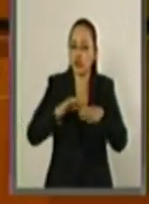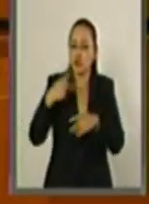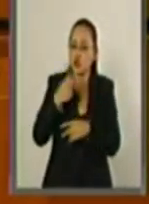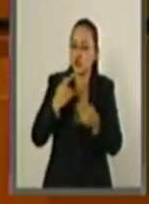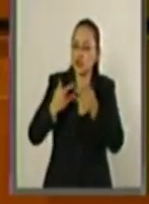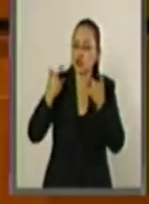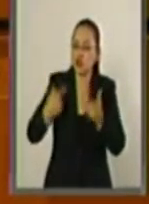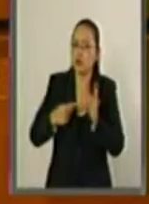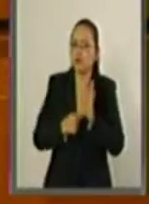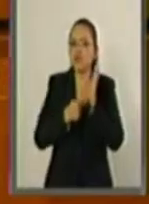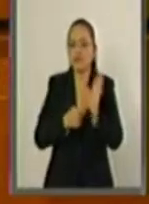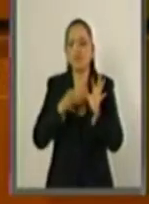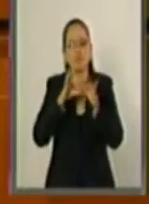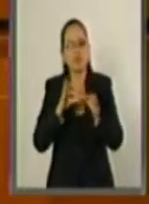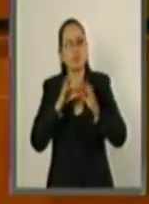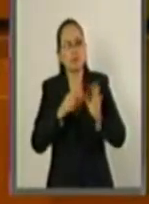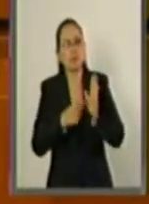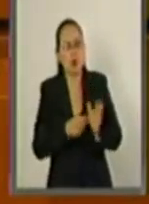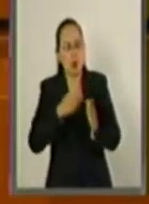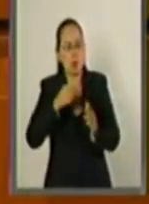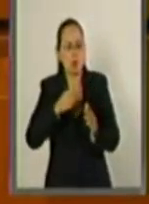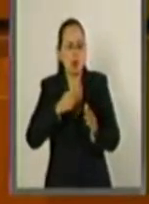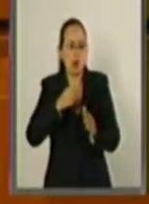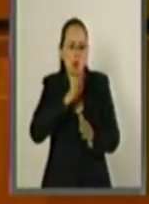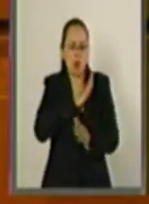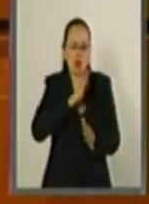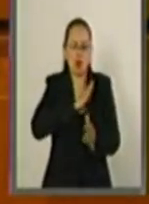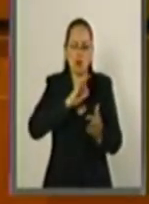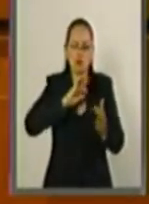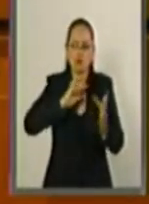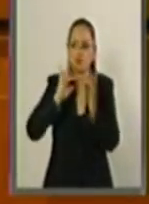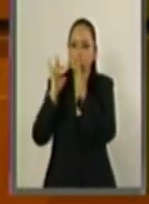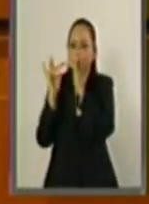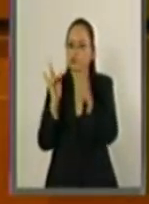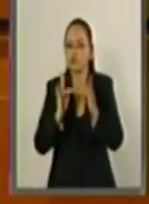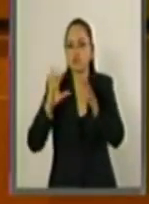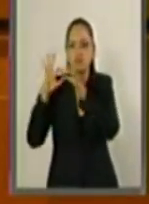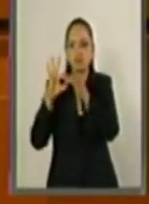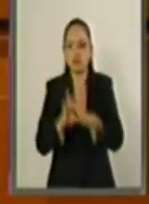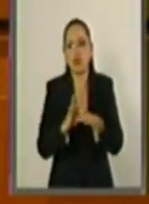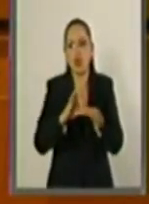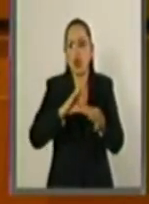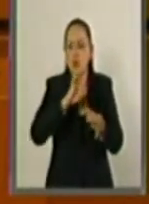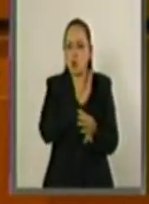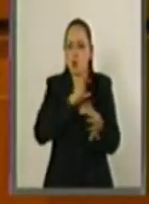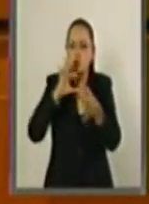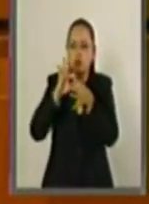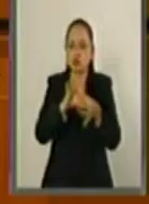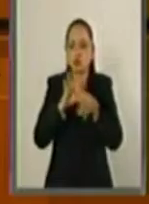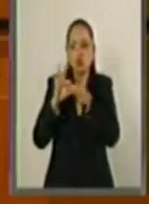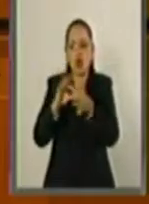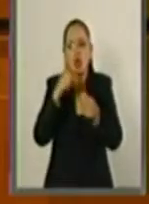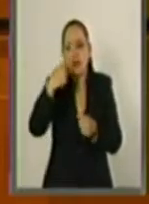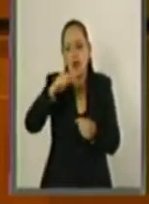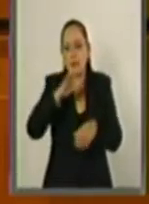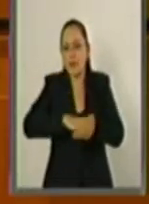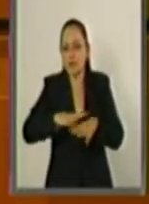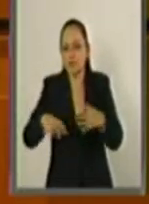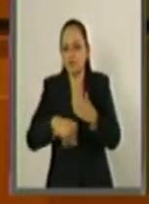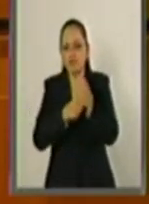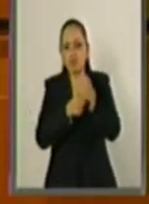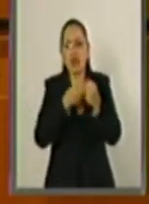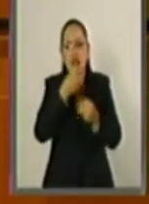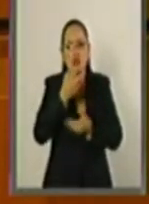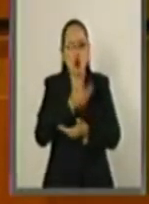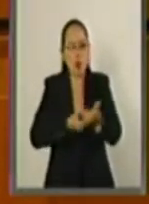capacidad para construir relaciones, fortalecer lazos y generar sinercias, para fortalecer así el